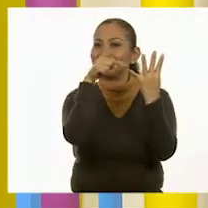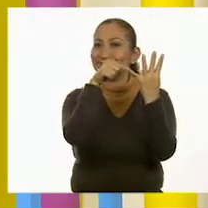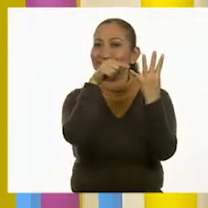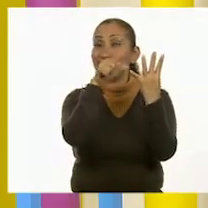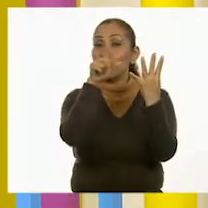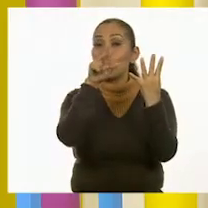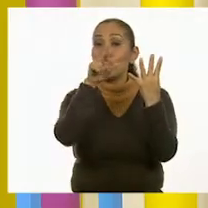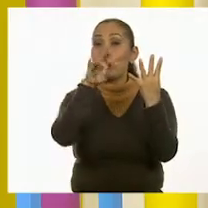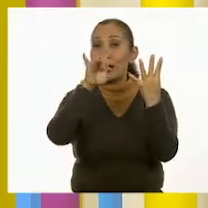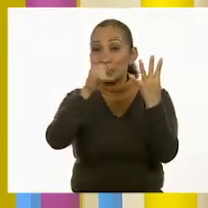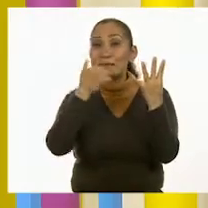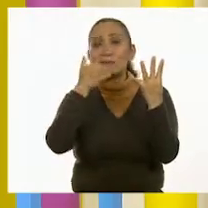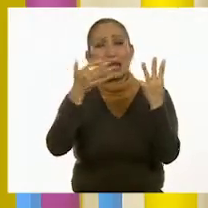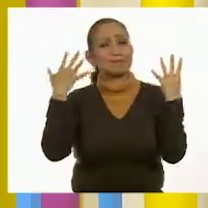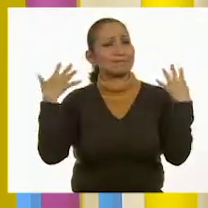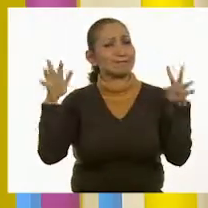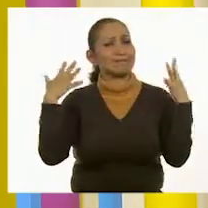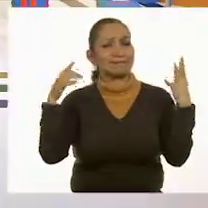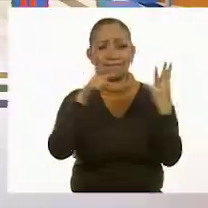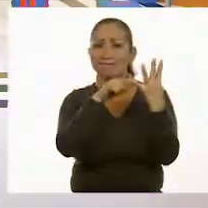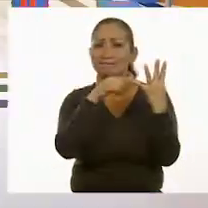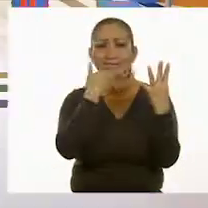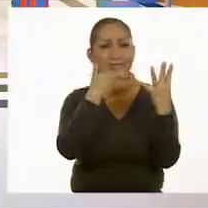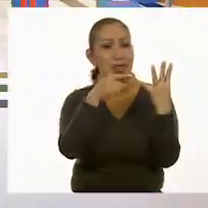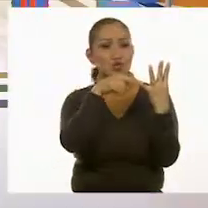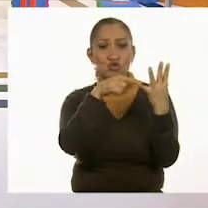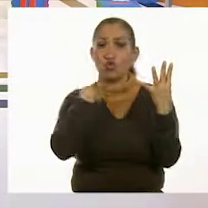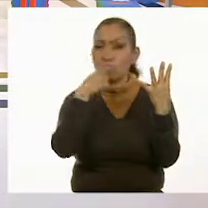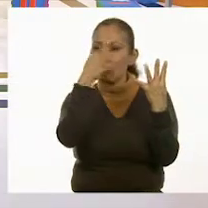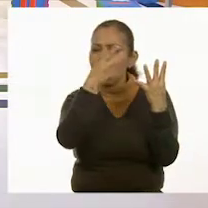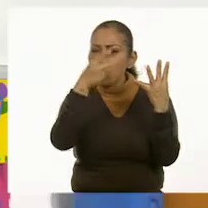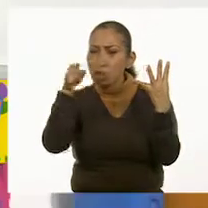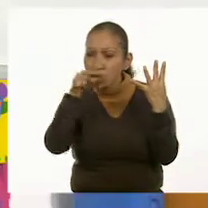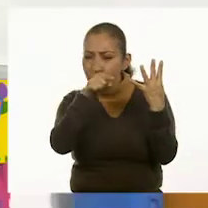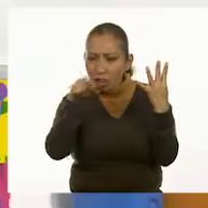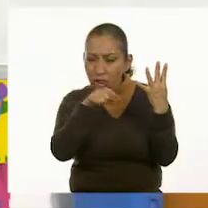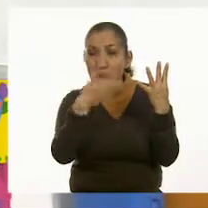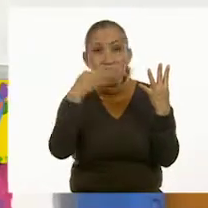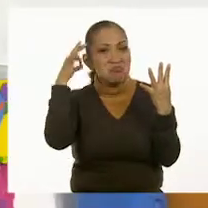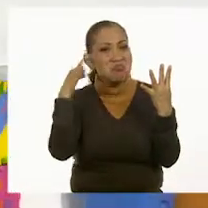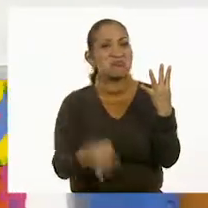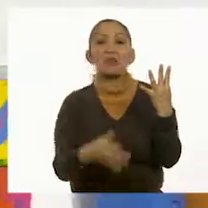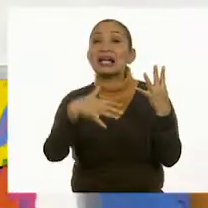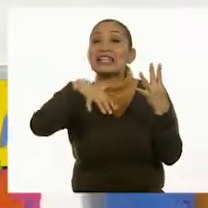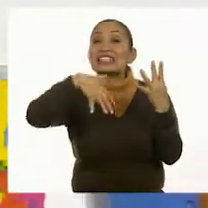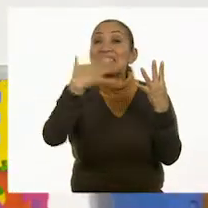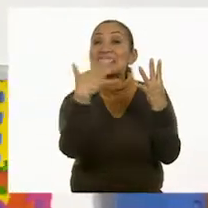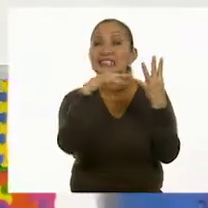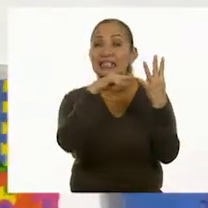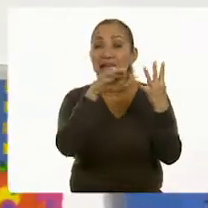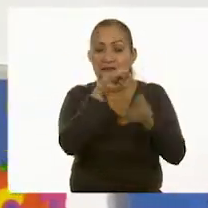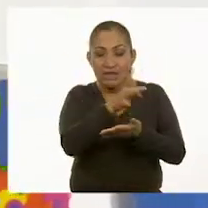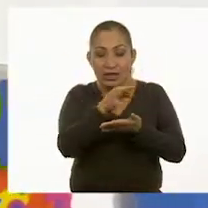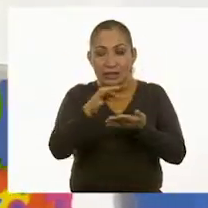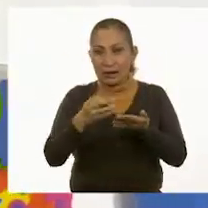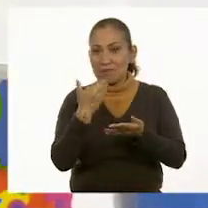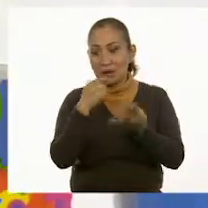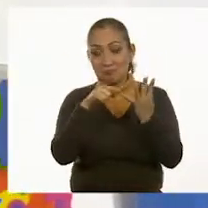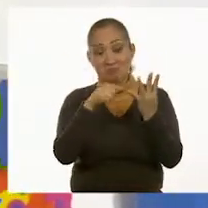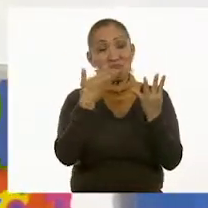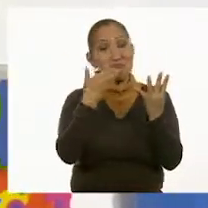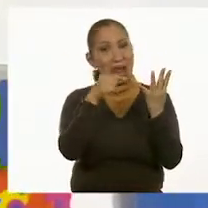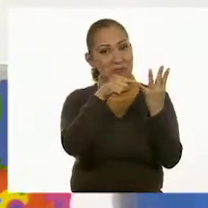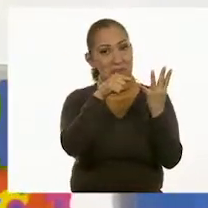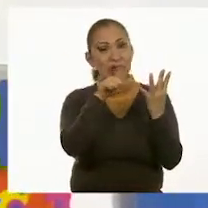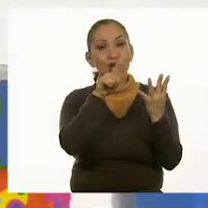Muy bien, Luis. ¡Bravo, bravo! Muy bien, tú contaste y exactamente son quince fichas. Muy bien, Luis.